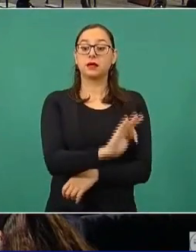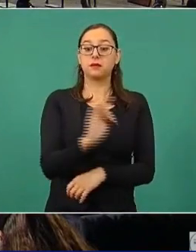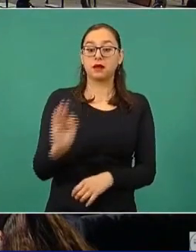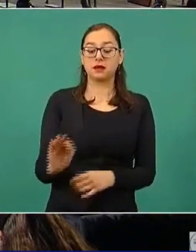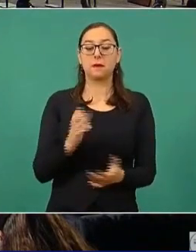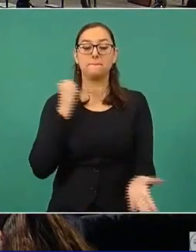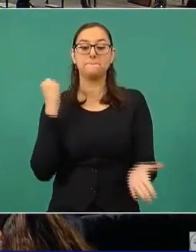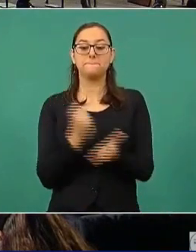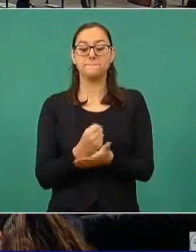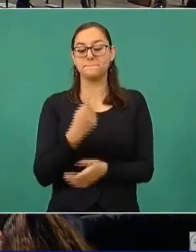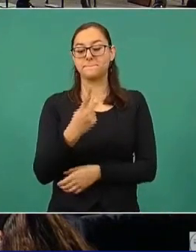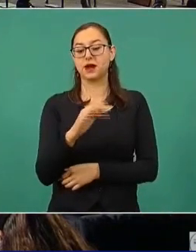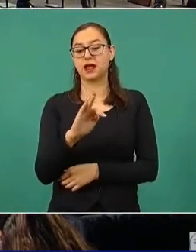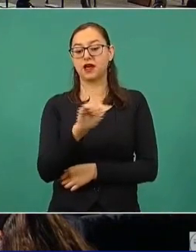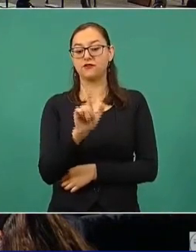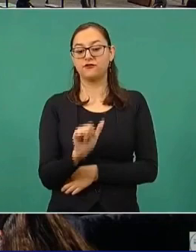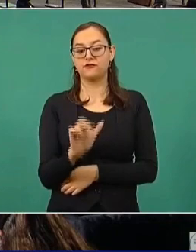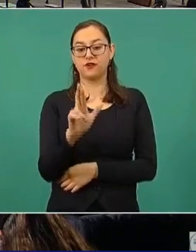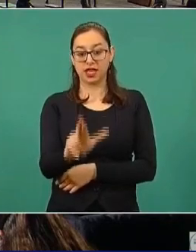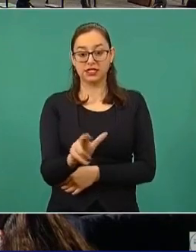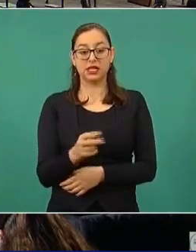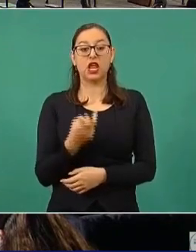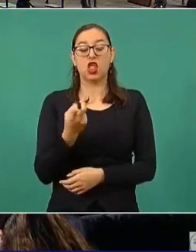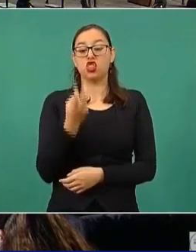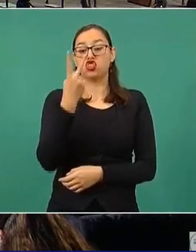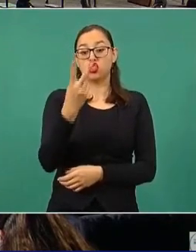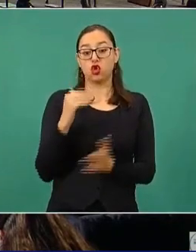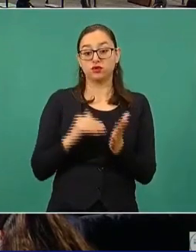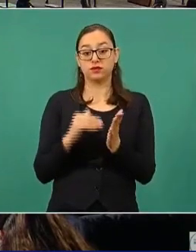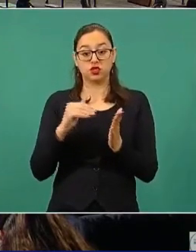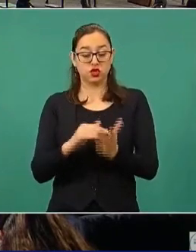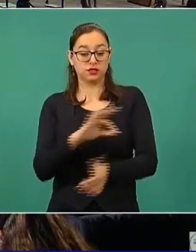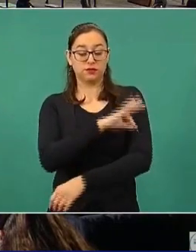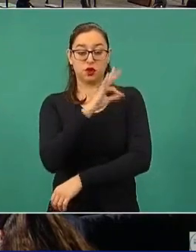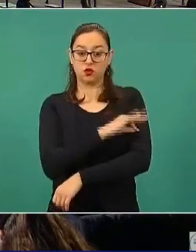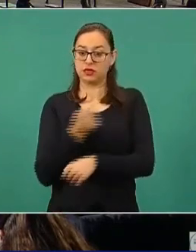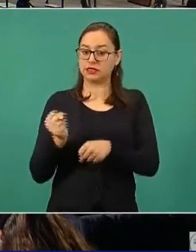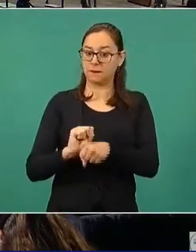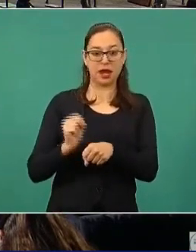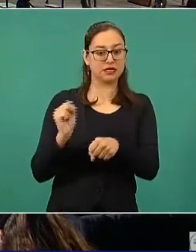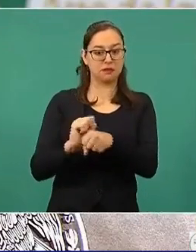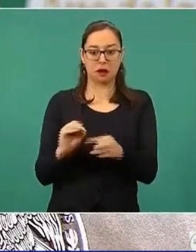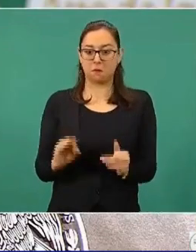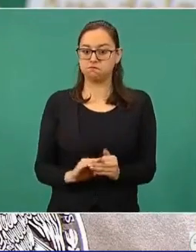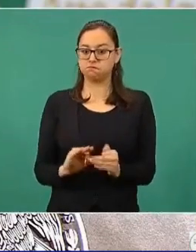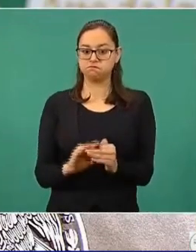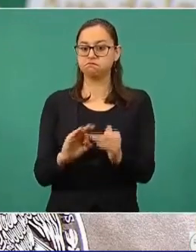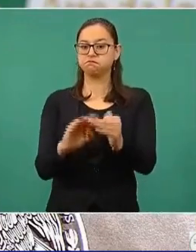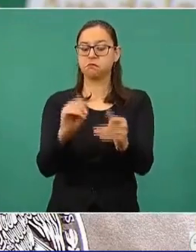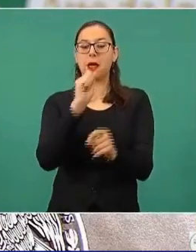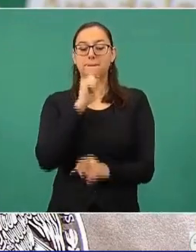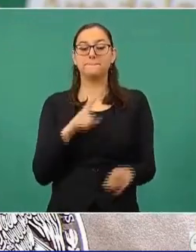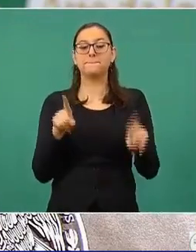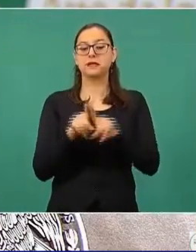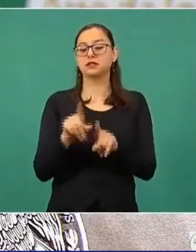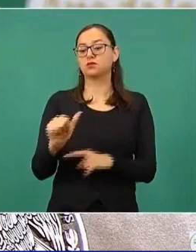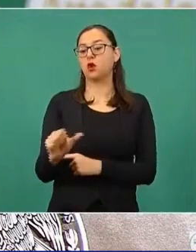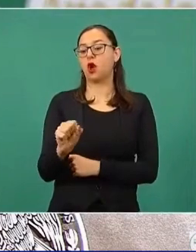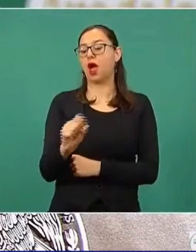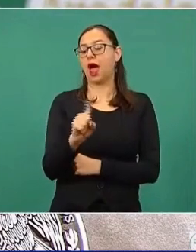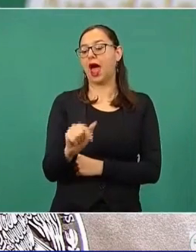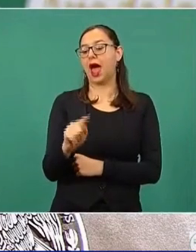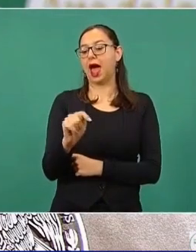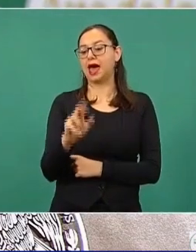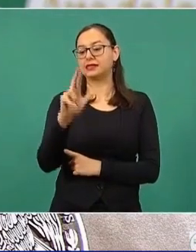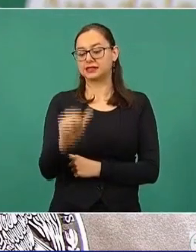Pfizer está en un abastecimiento de casi dos millones de dosis por semana y lo mismo AstraZeneca, tenemos una liberación de la